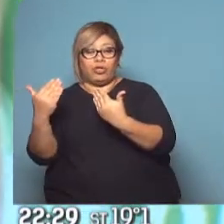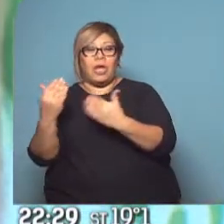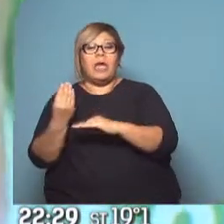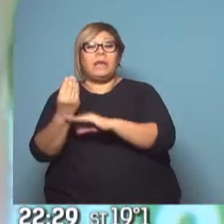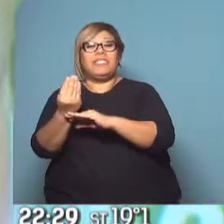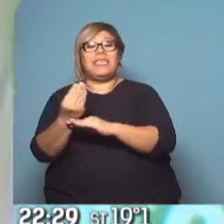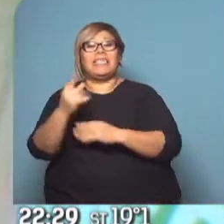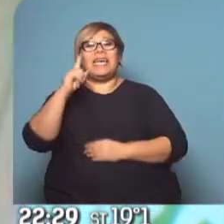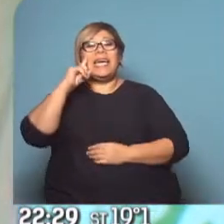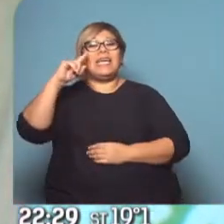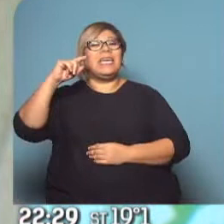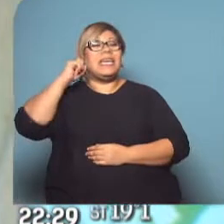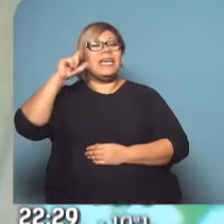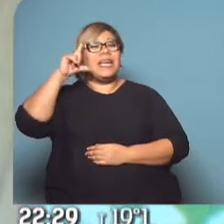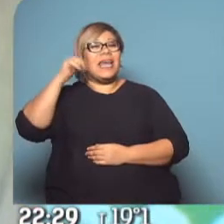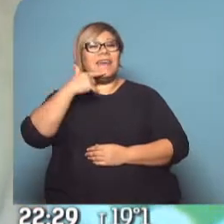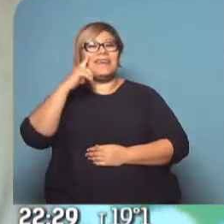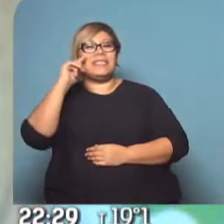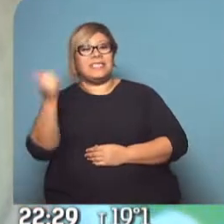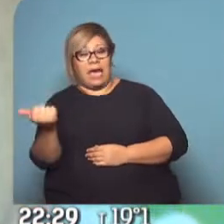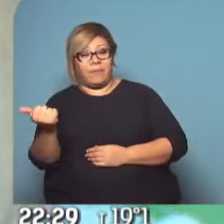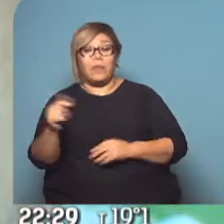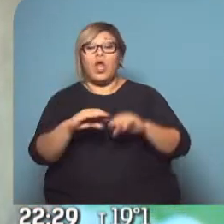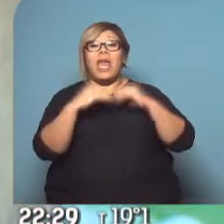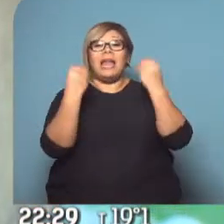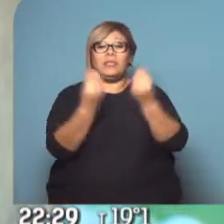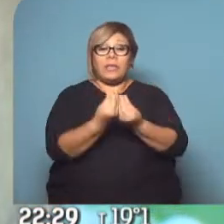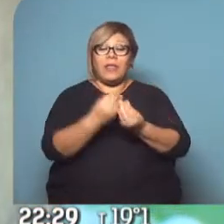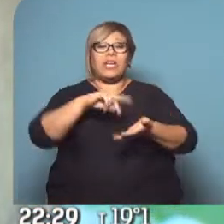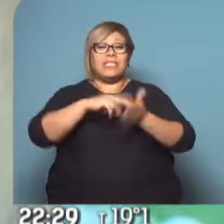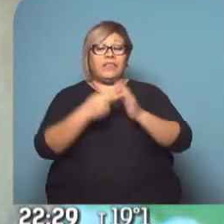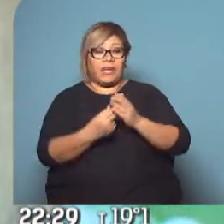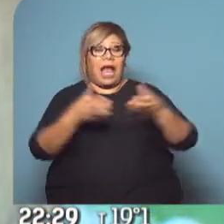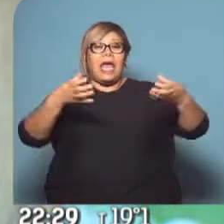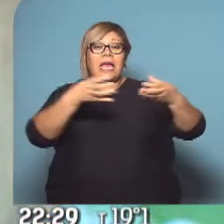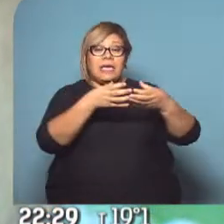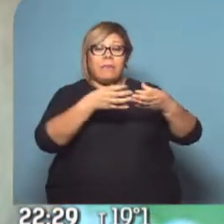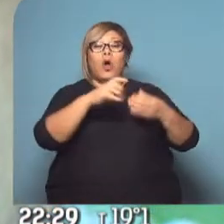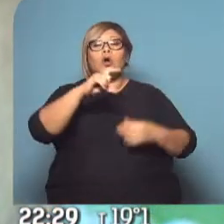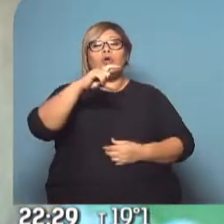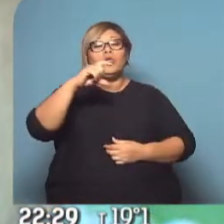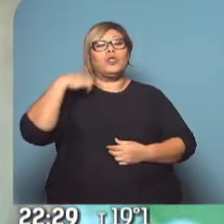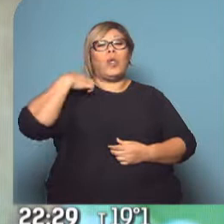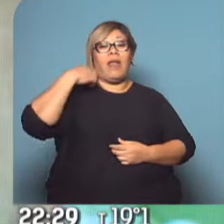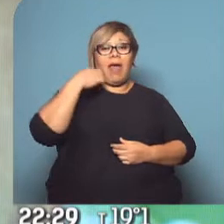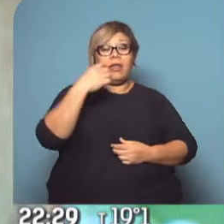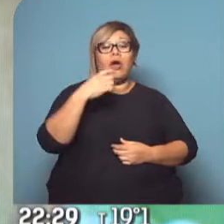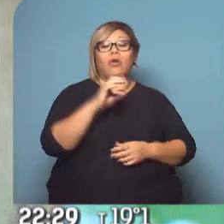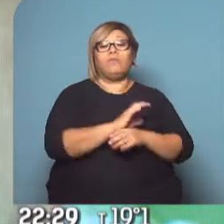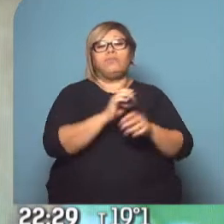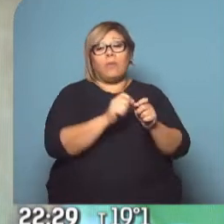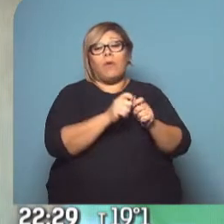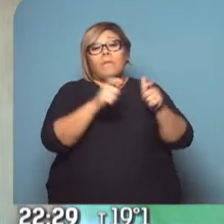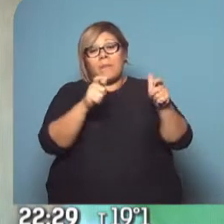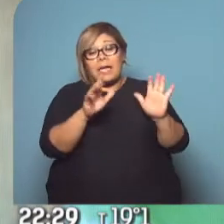resultado también se intuyen dos cosas. Una, Ciudadanos ha crecido por la derecha, y el Partido Popular ha perdido